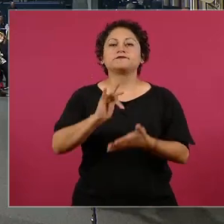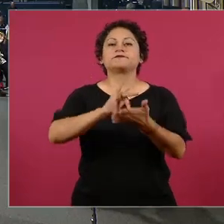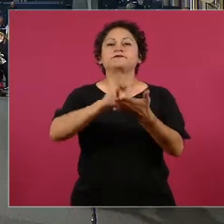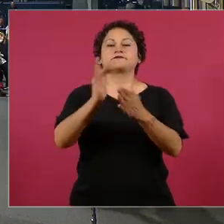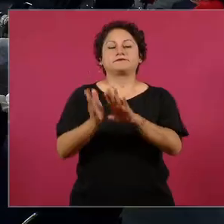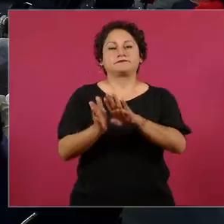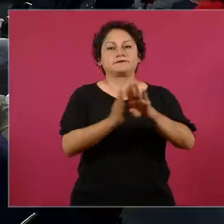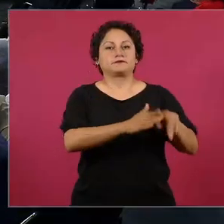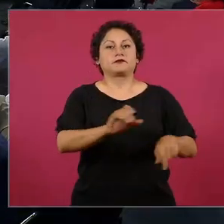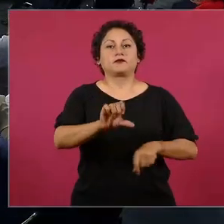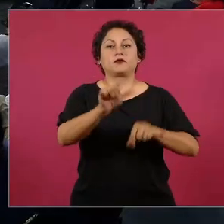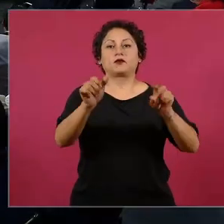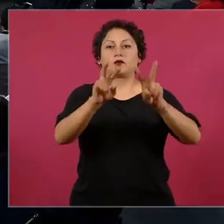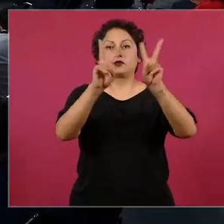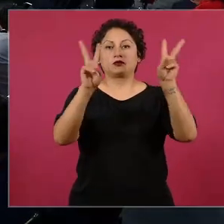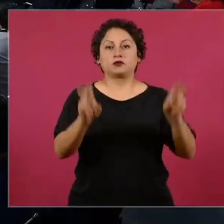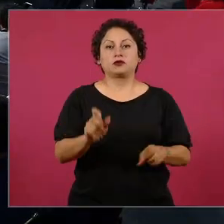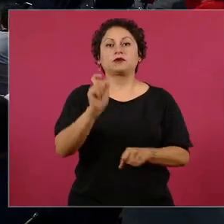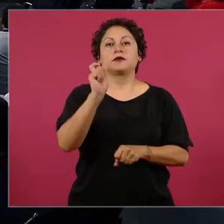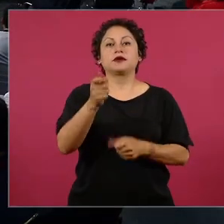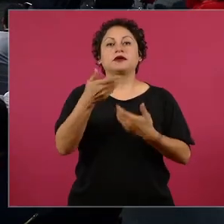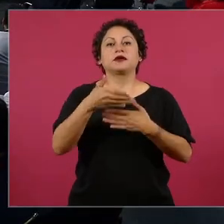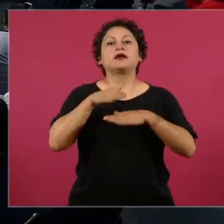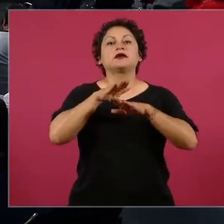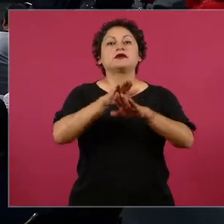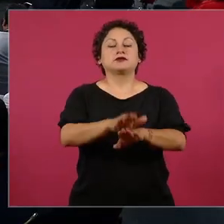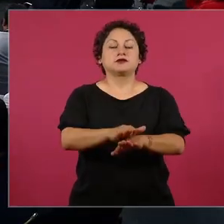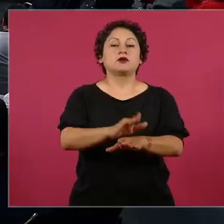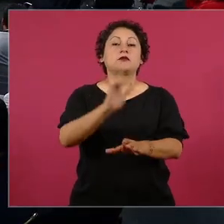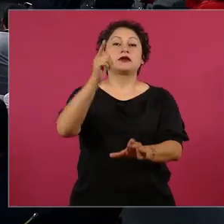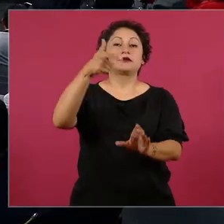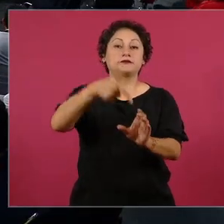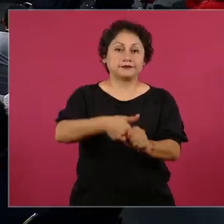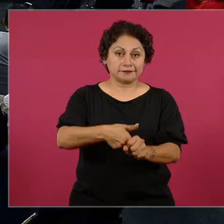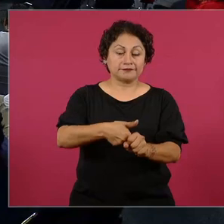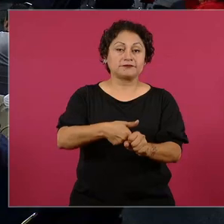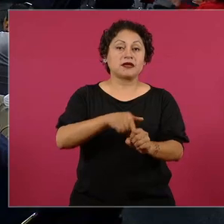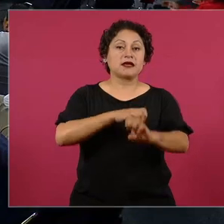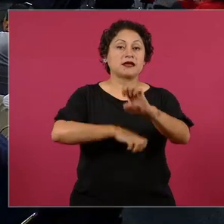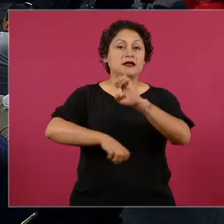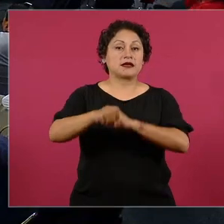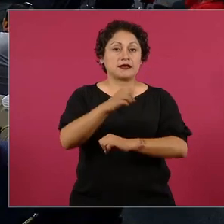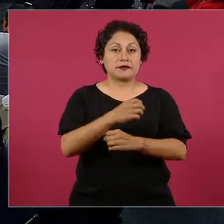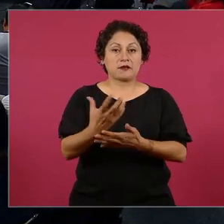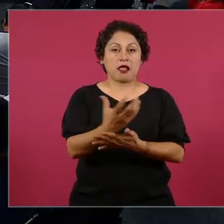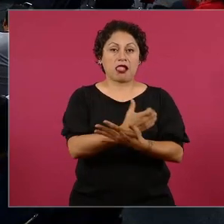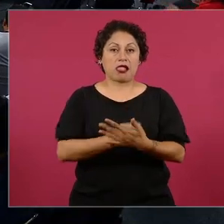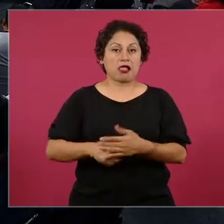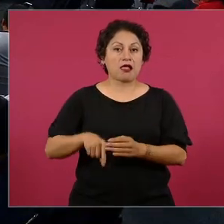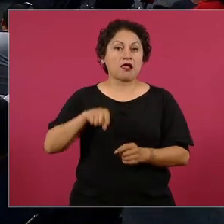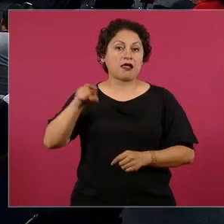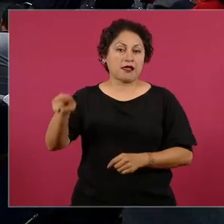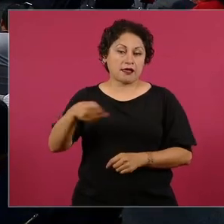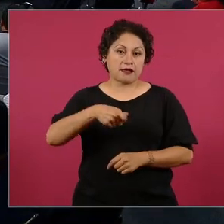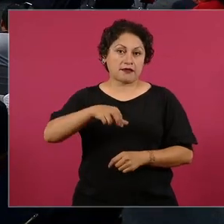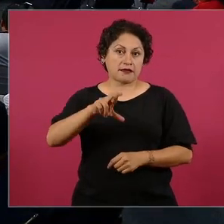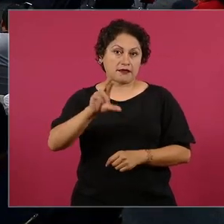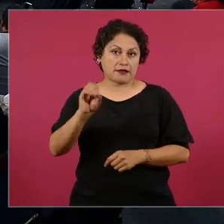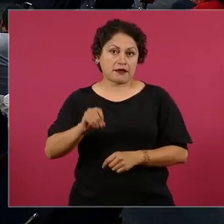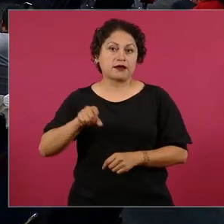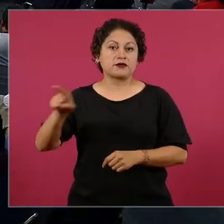por el monopolio de combustible en Quintana Roo por parte de la empresa Corpo Gas, cuyo dueño es Ricardo Vega